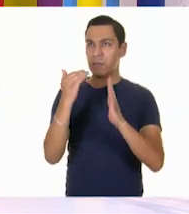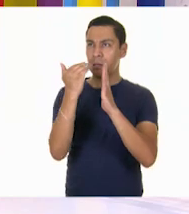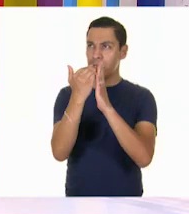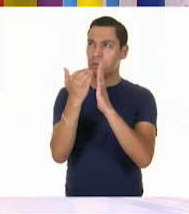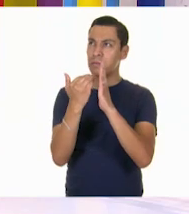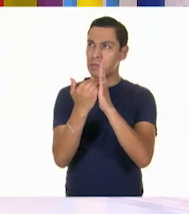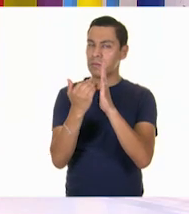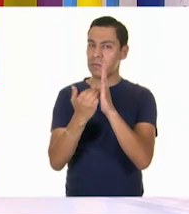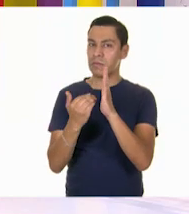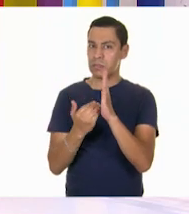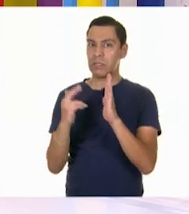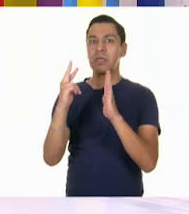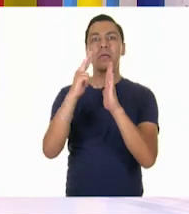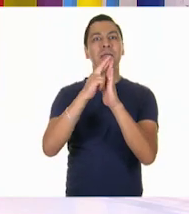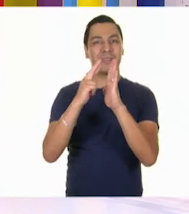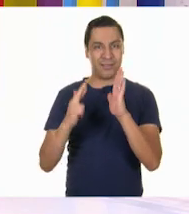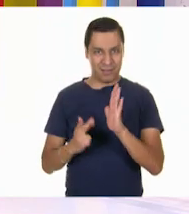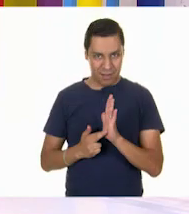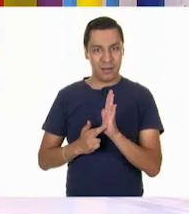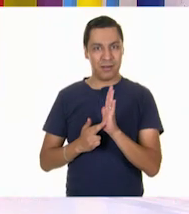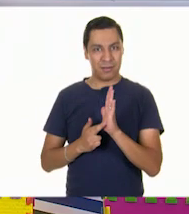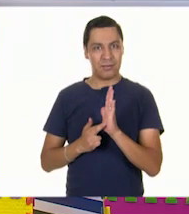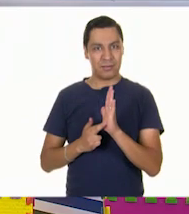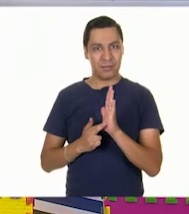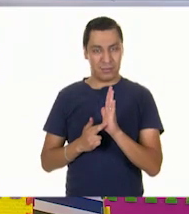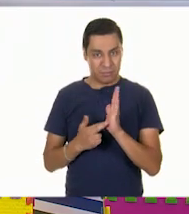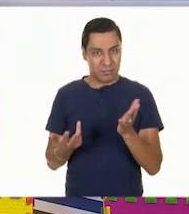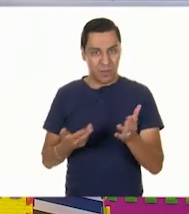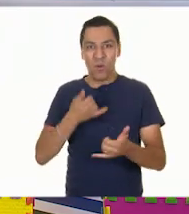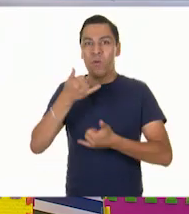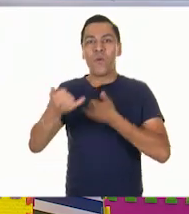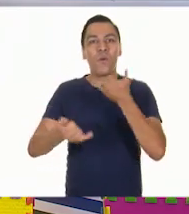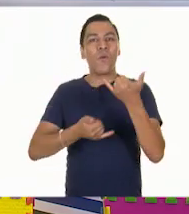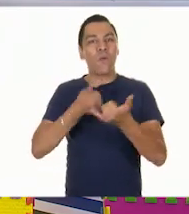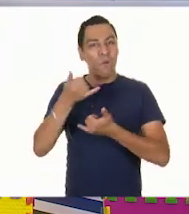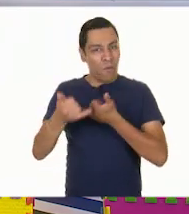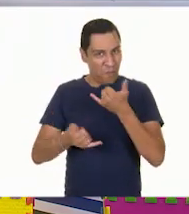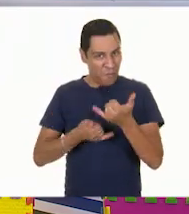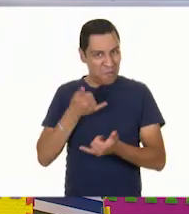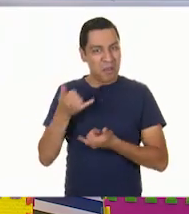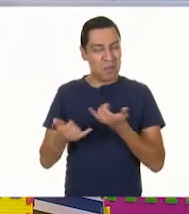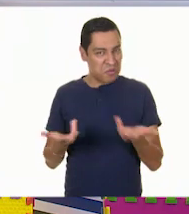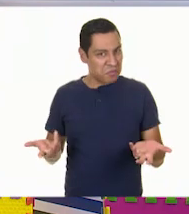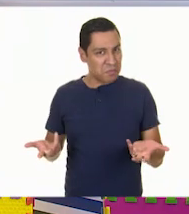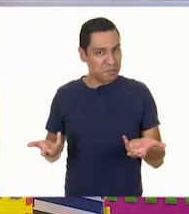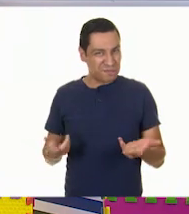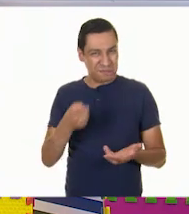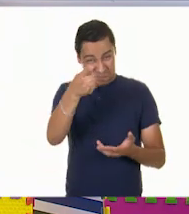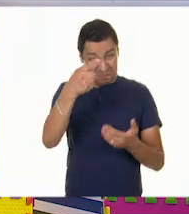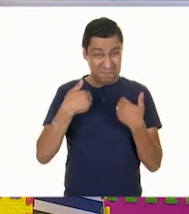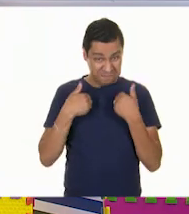¿Es cierto, maestra? Bien, forman parte los juegos de las actividades recreativas. Y precisamente en las actividades recreativas no